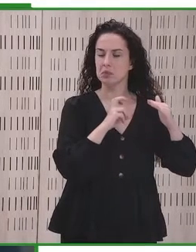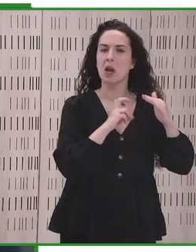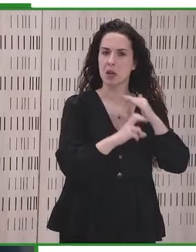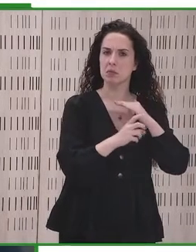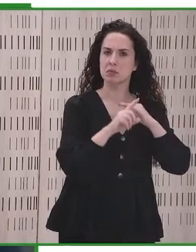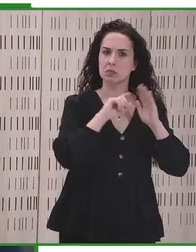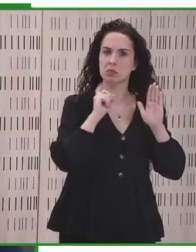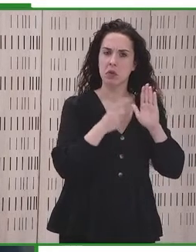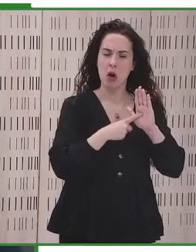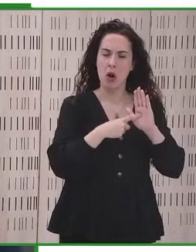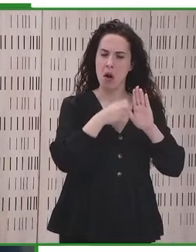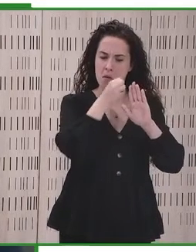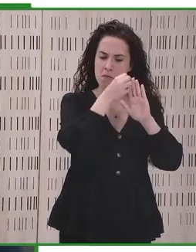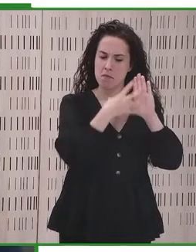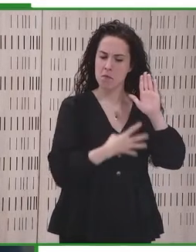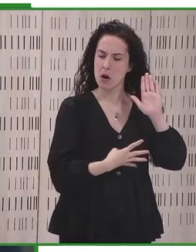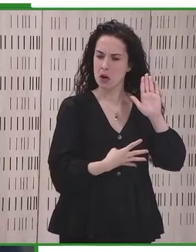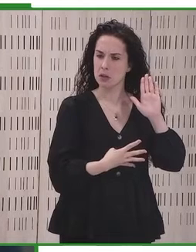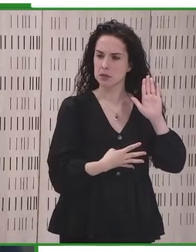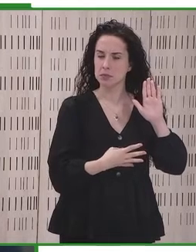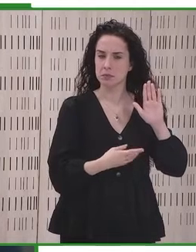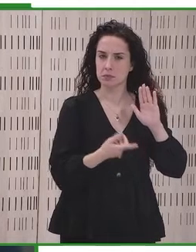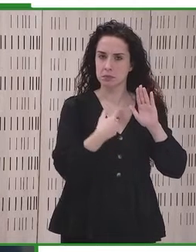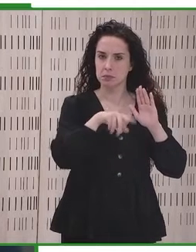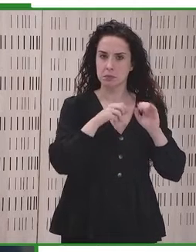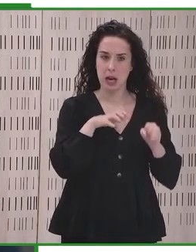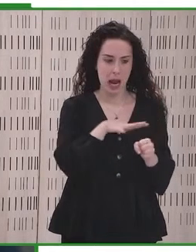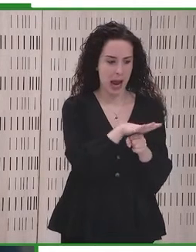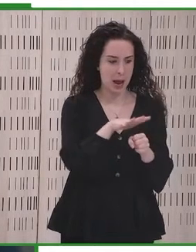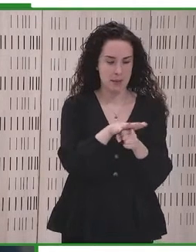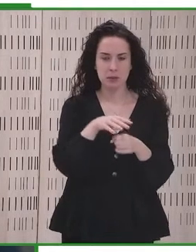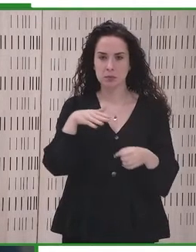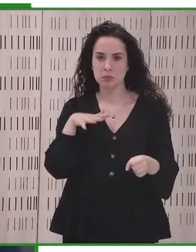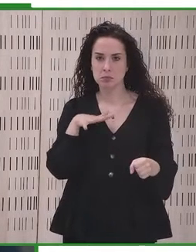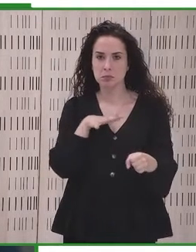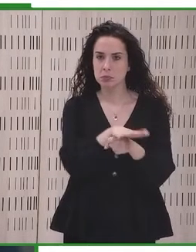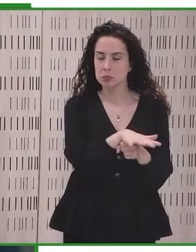transverse or in a